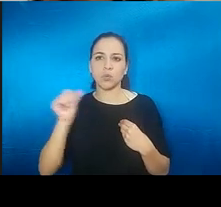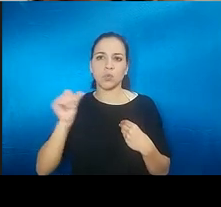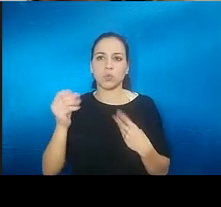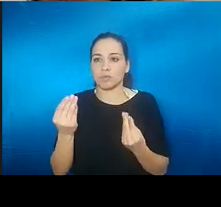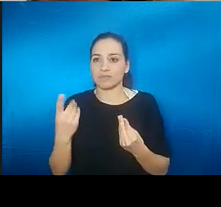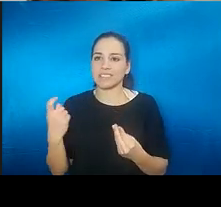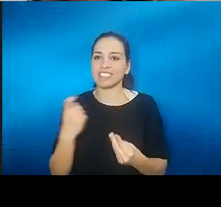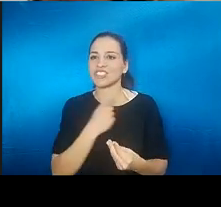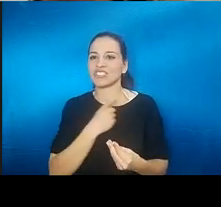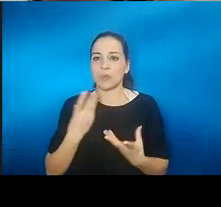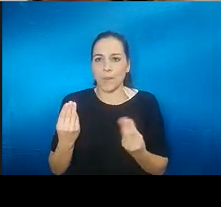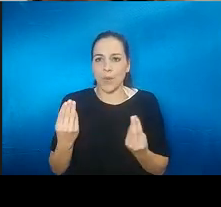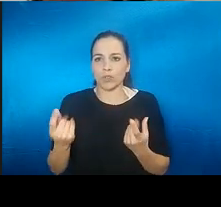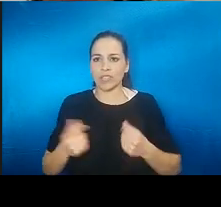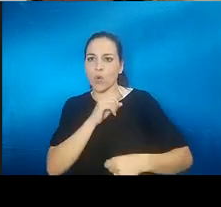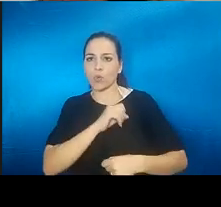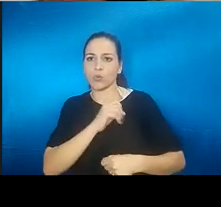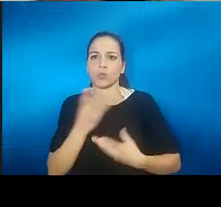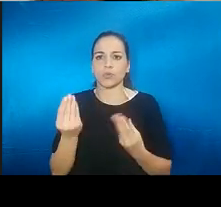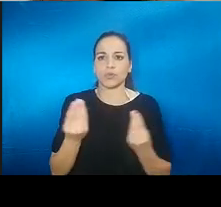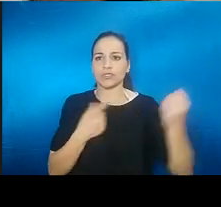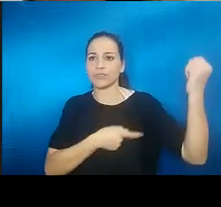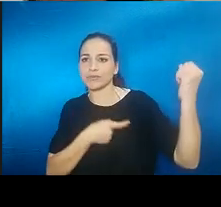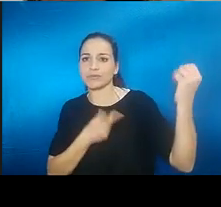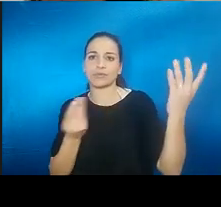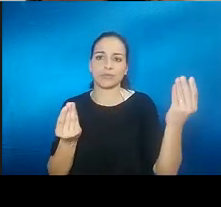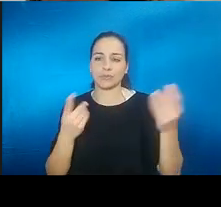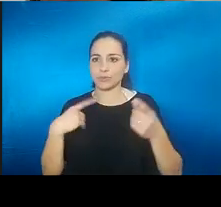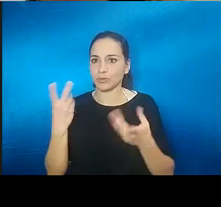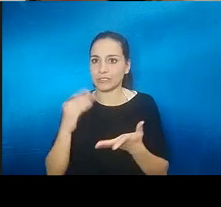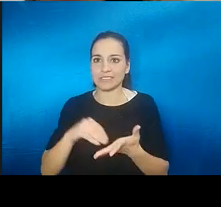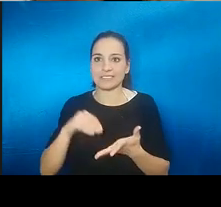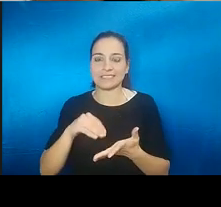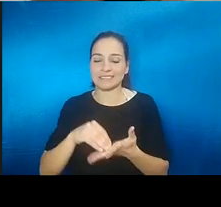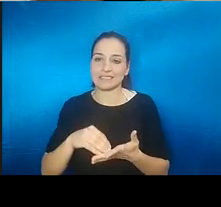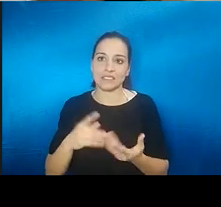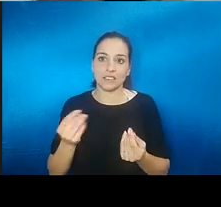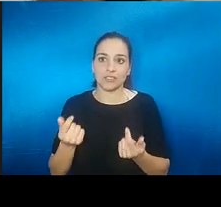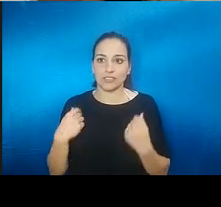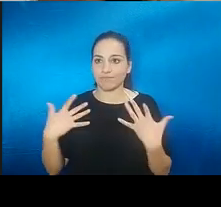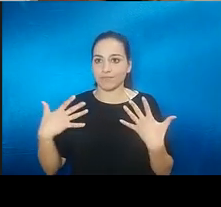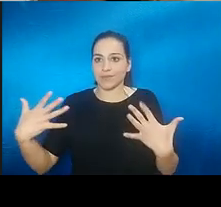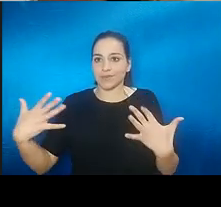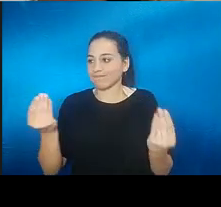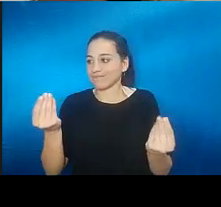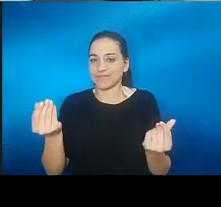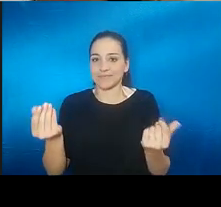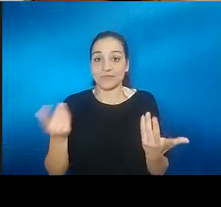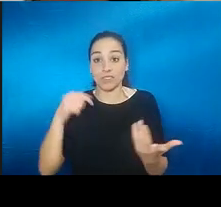colonia más colonia o más desodorante del debido o más veces al día entonces estás ahí pues eso que